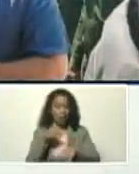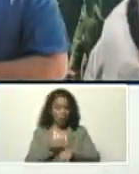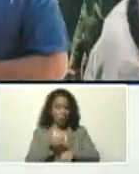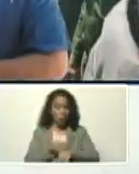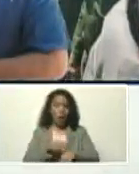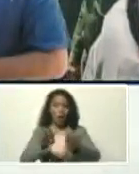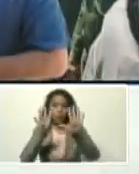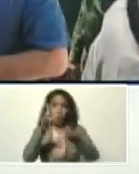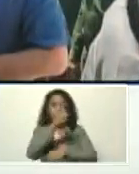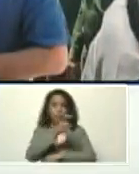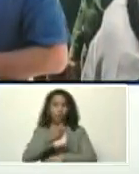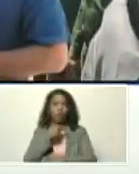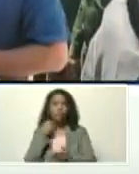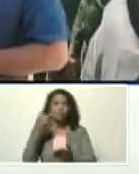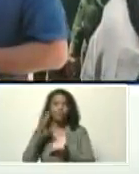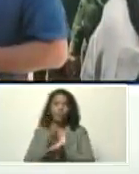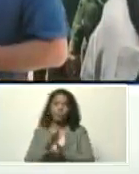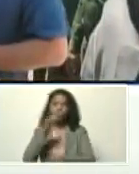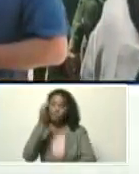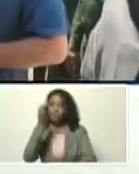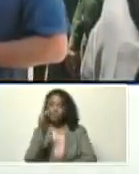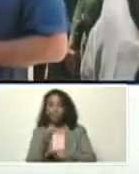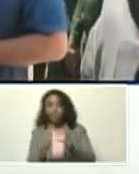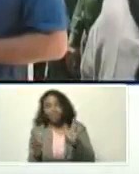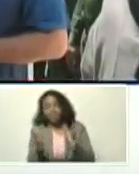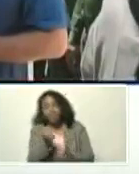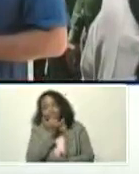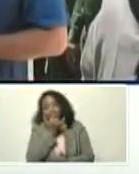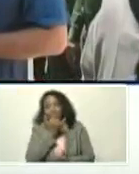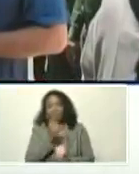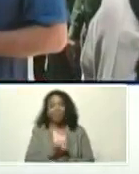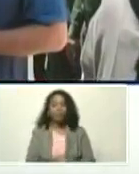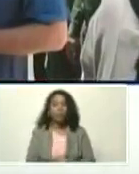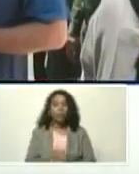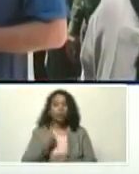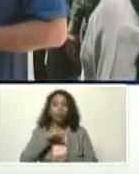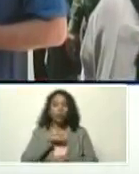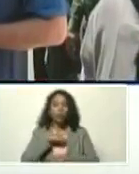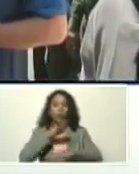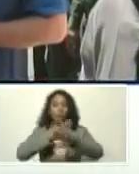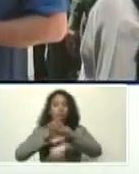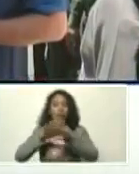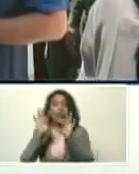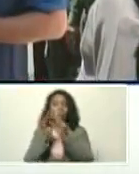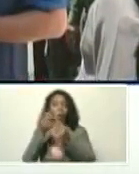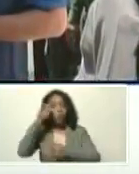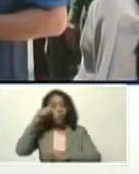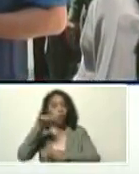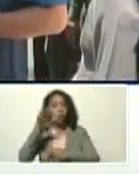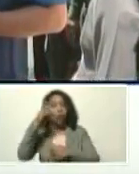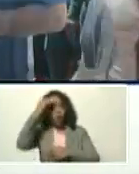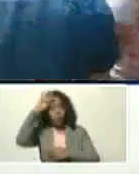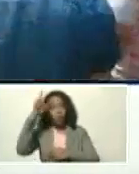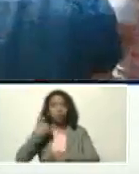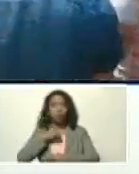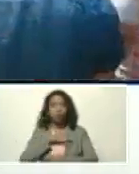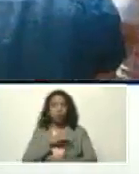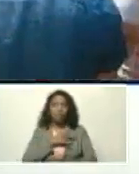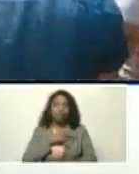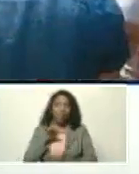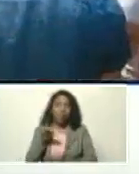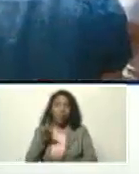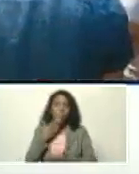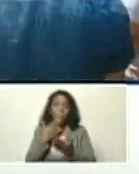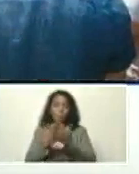nueve personas, fallecidas, lamentablemente, transmitimos, a todos sus familiares, y al pueblo de Cuba, nuestras condolencias, y